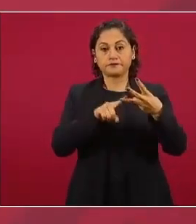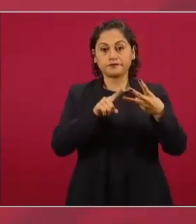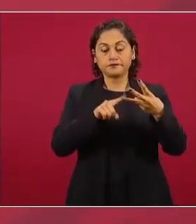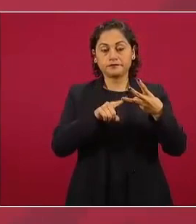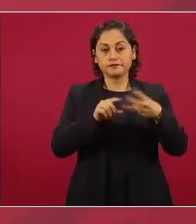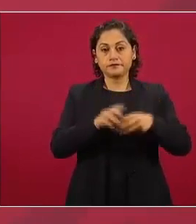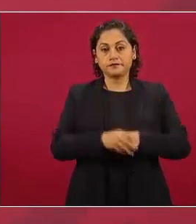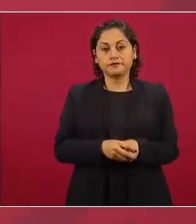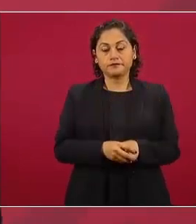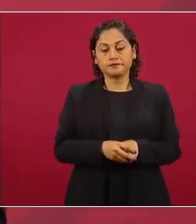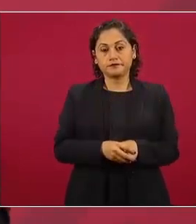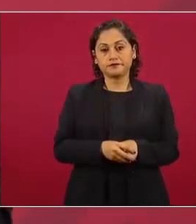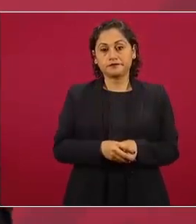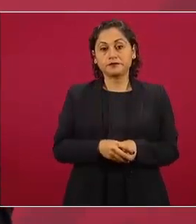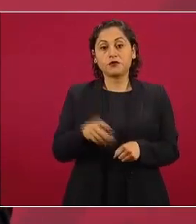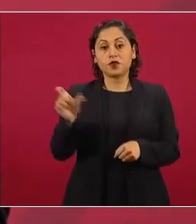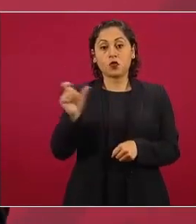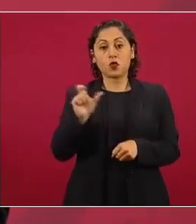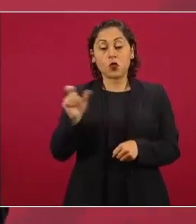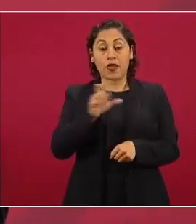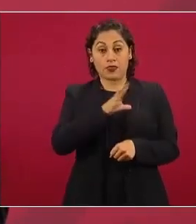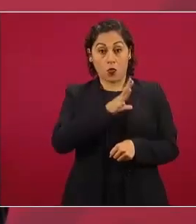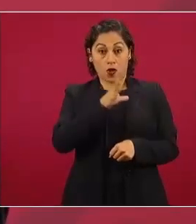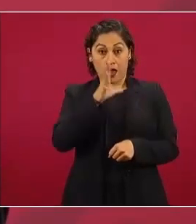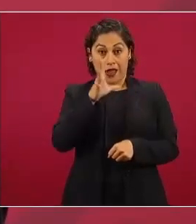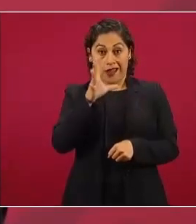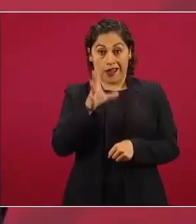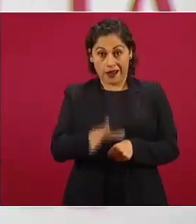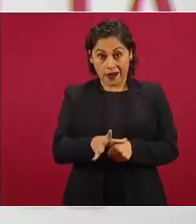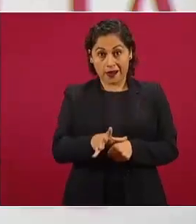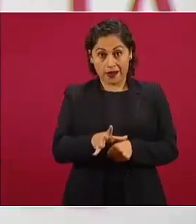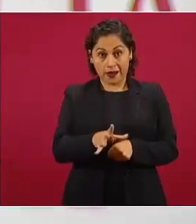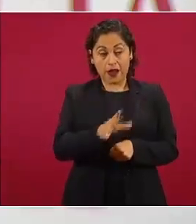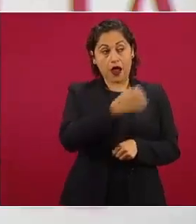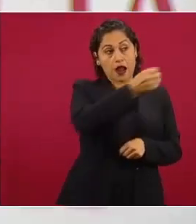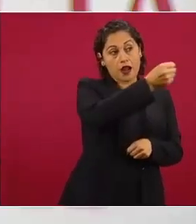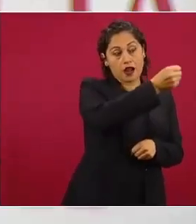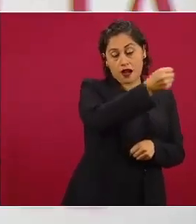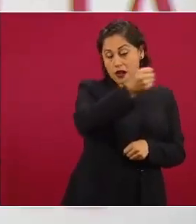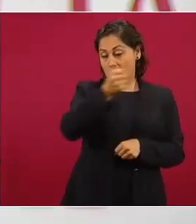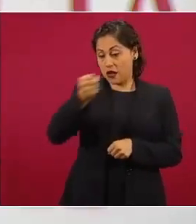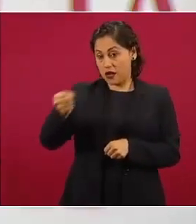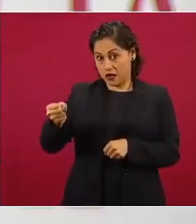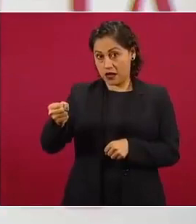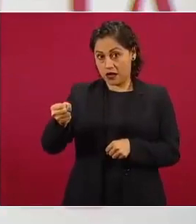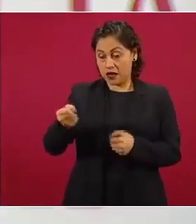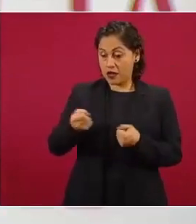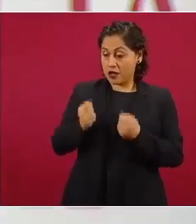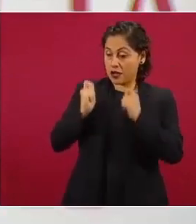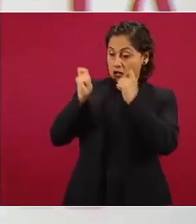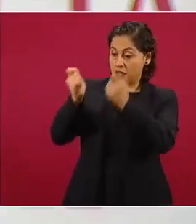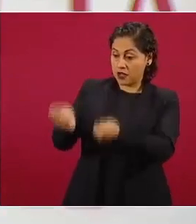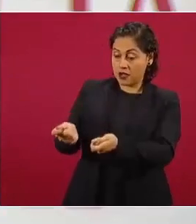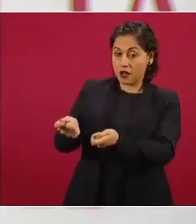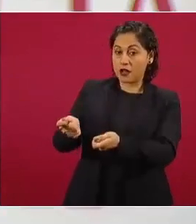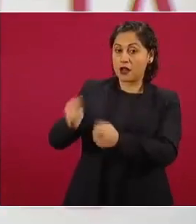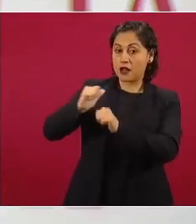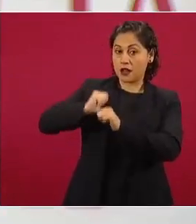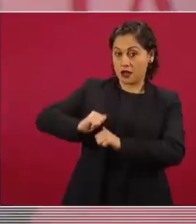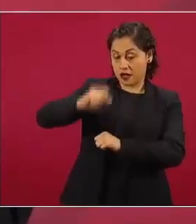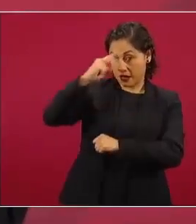que una vez que el general Cienfuegos haya sido transportado y puesto a disposición de la autoridad mexicana